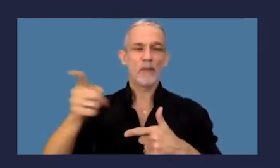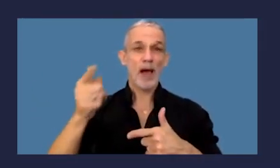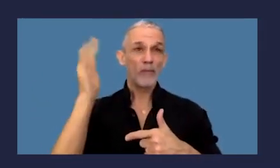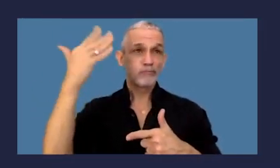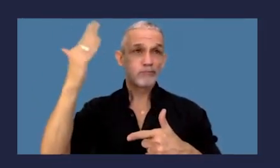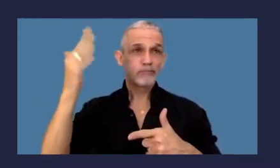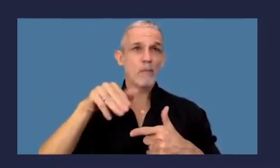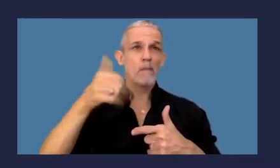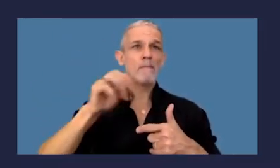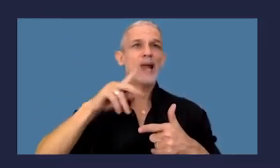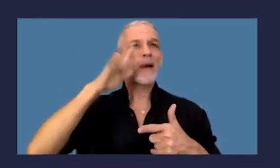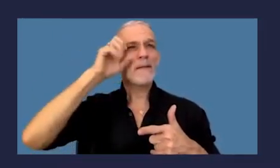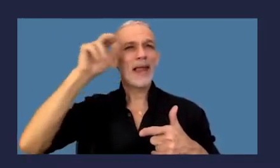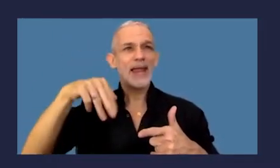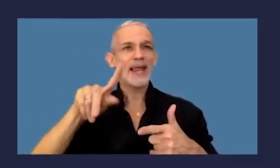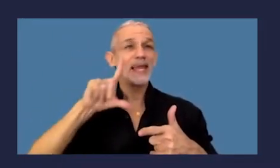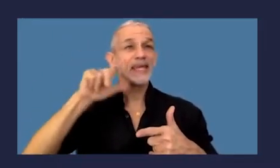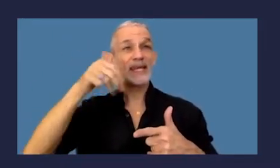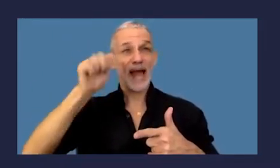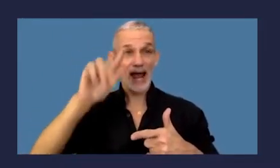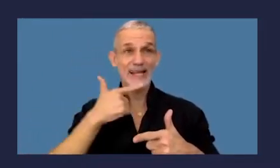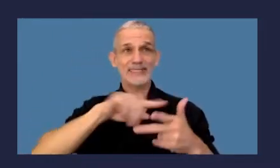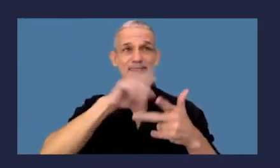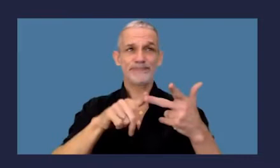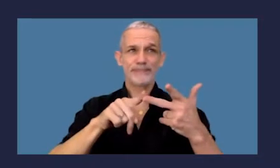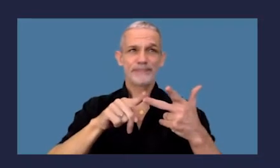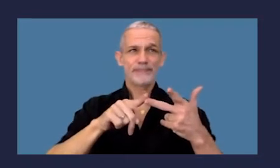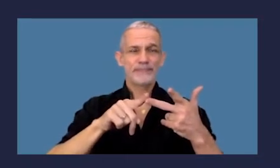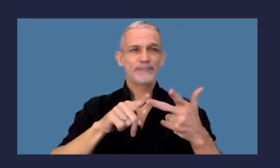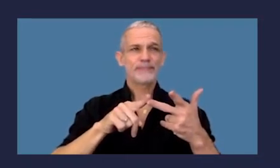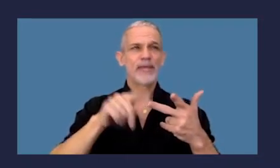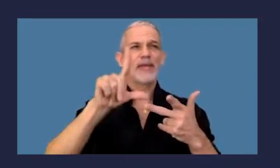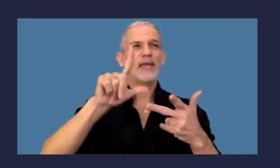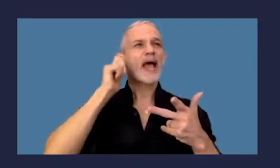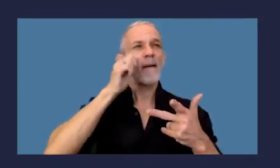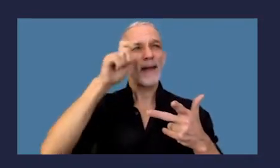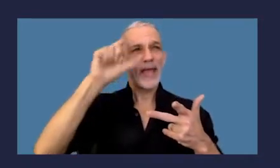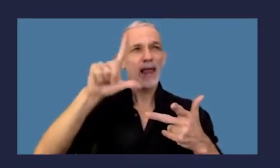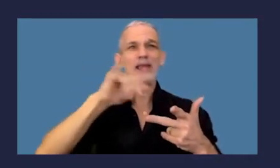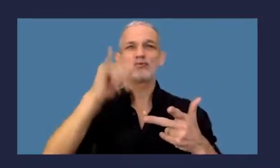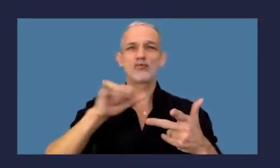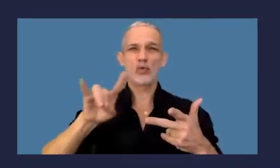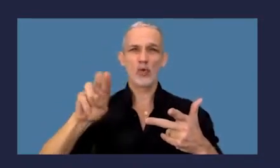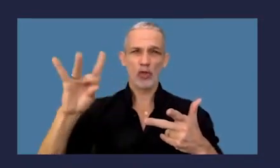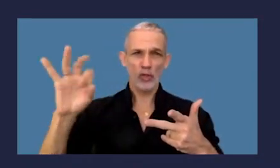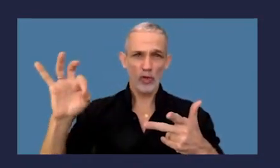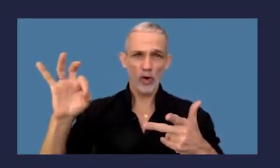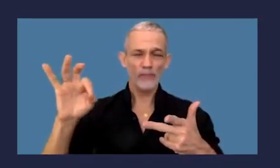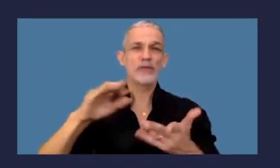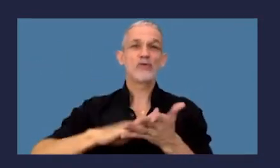exposición de María Belén Linares y también del licenciado Gabriel Adrián Zurdo para el tema